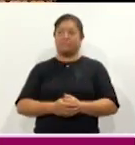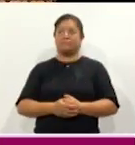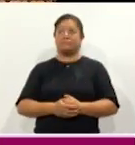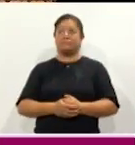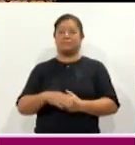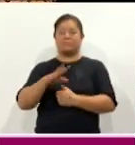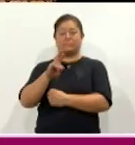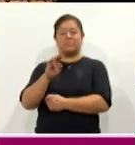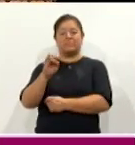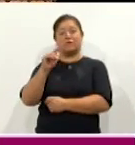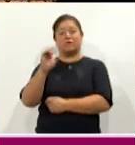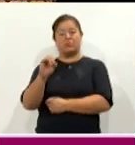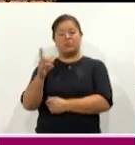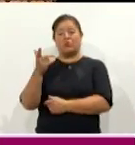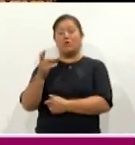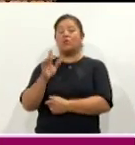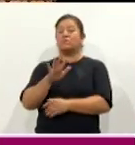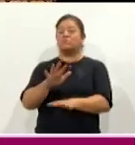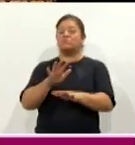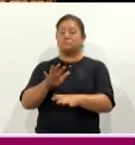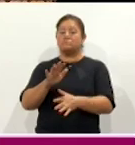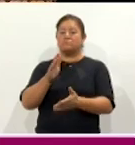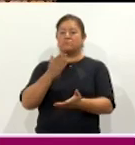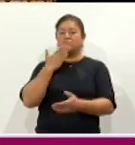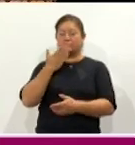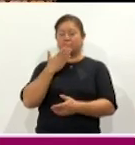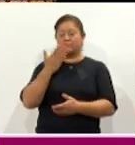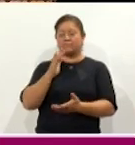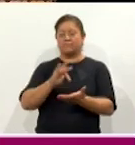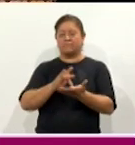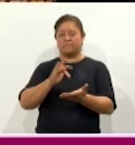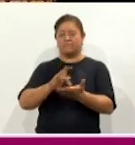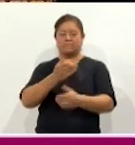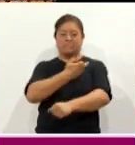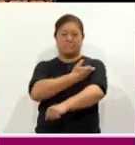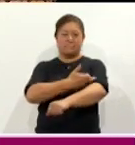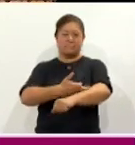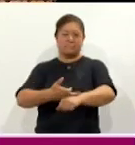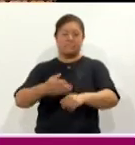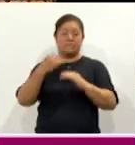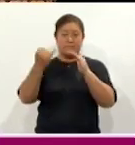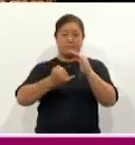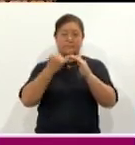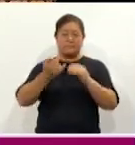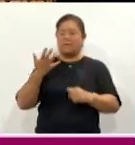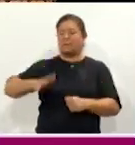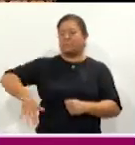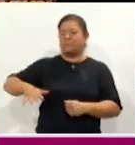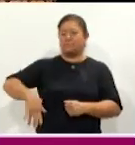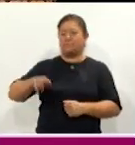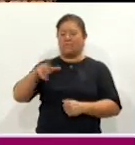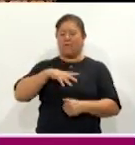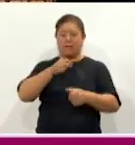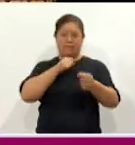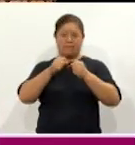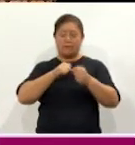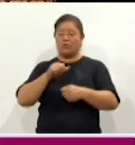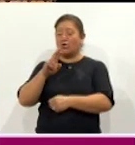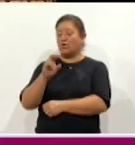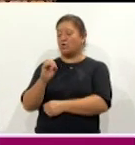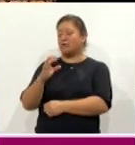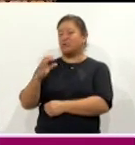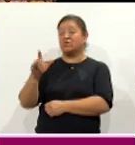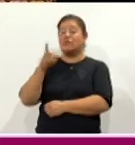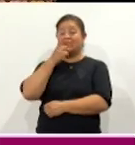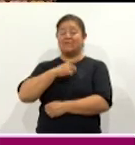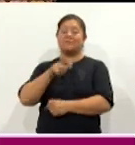Brito dice, súper bien, Lik. Somos la gran familia ITEA respecto a la invitada que acabamos de tener en el bloque pasado. Rocío Noyola también dice,